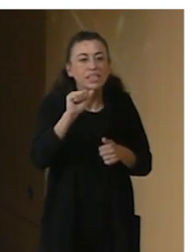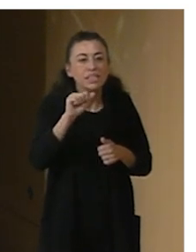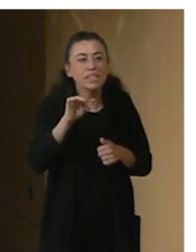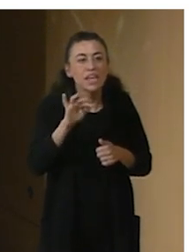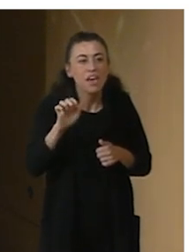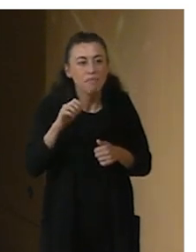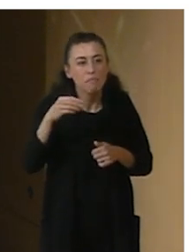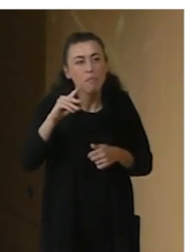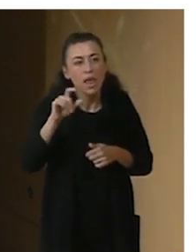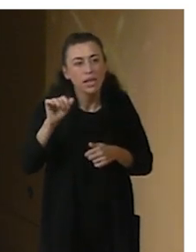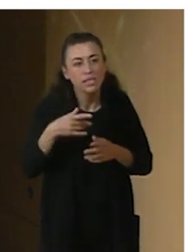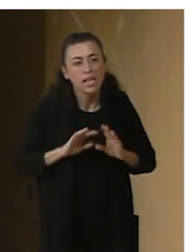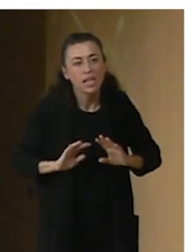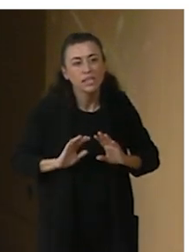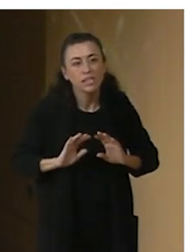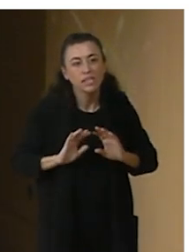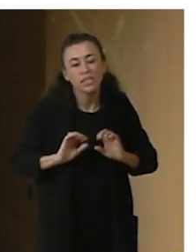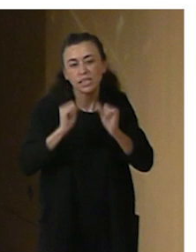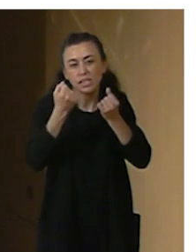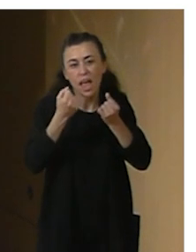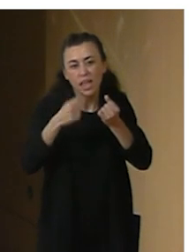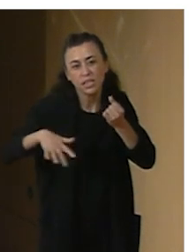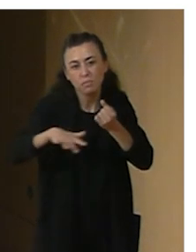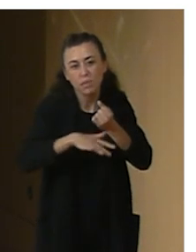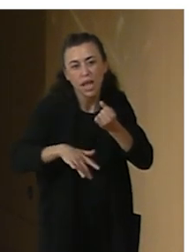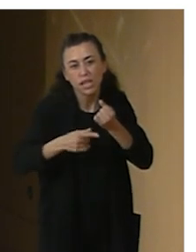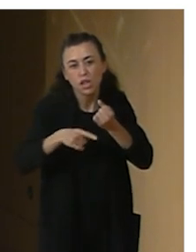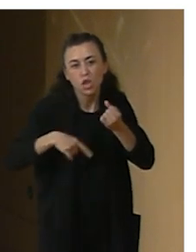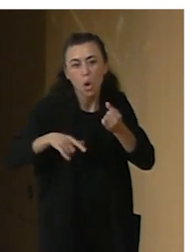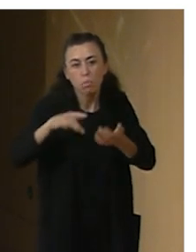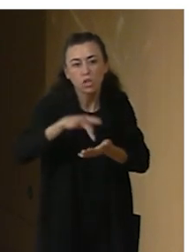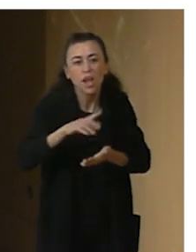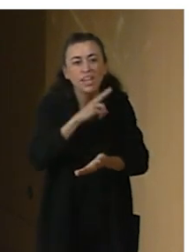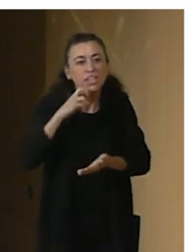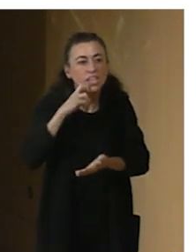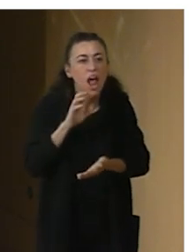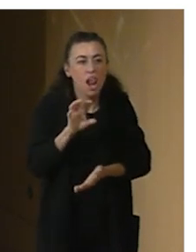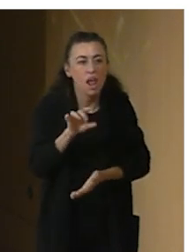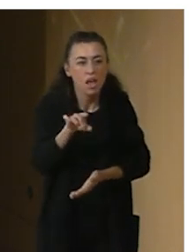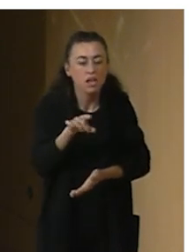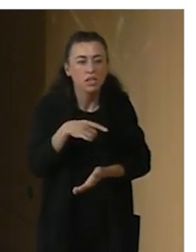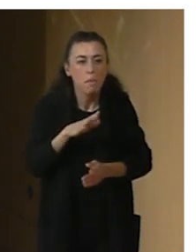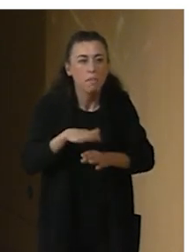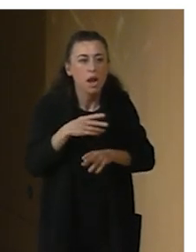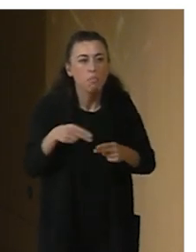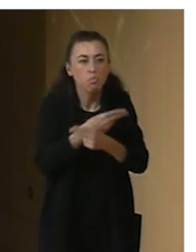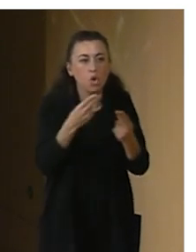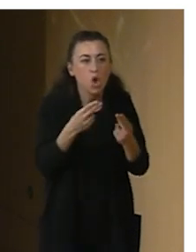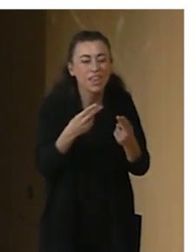específicamente creado para público con necesidades especiales, especialmente con universidad funcional